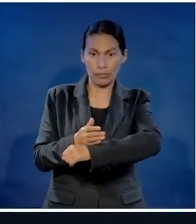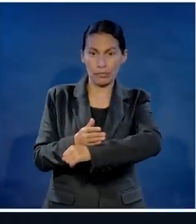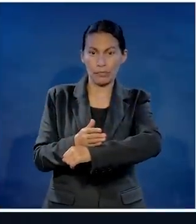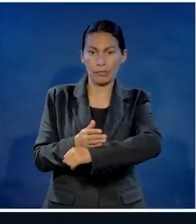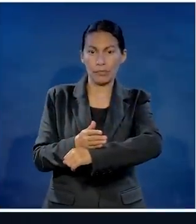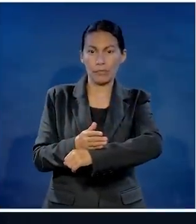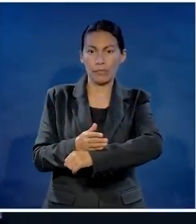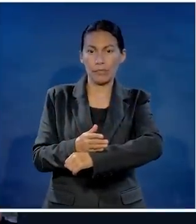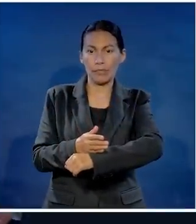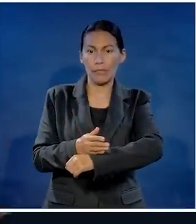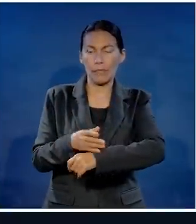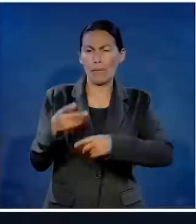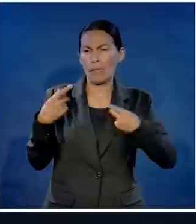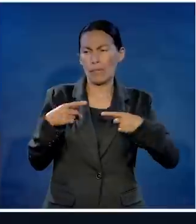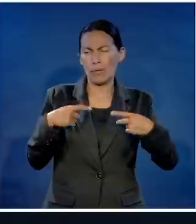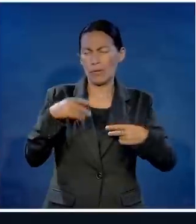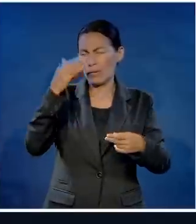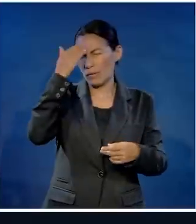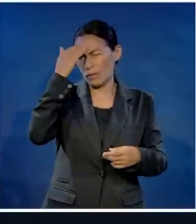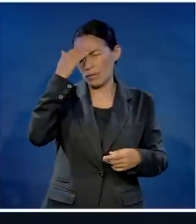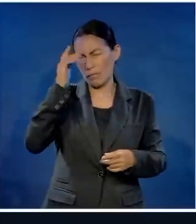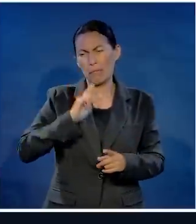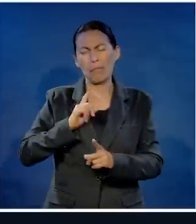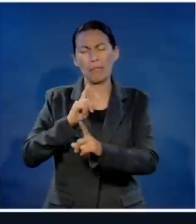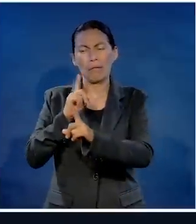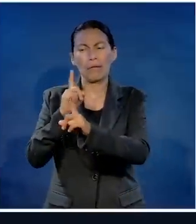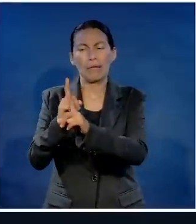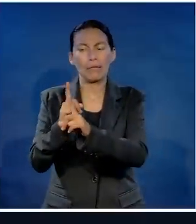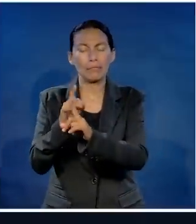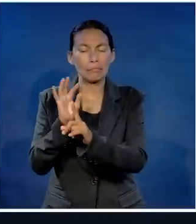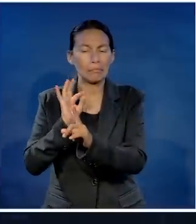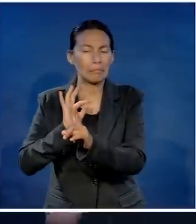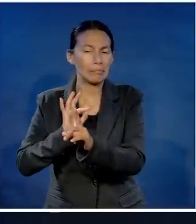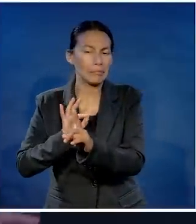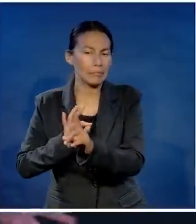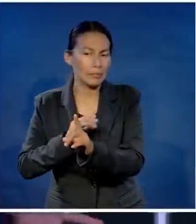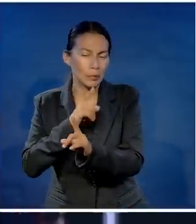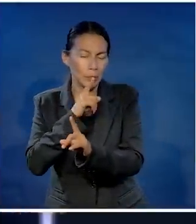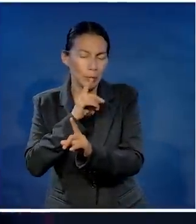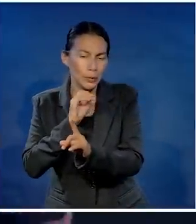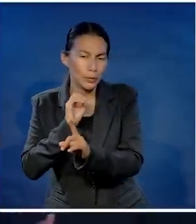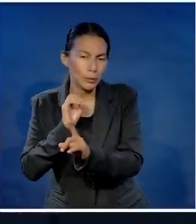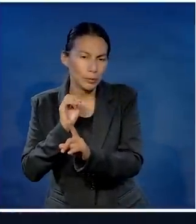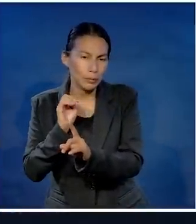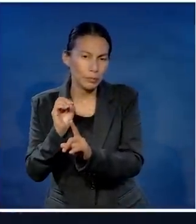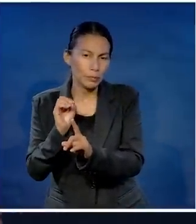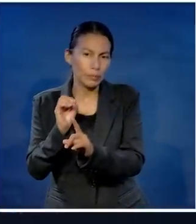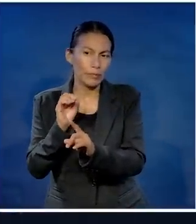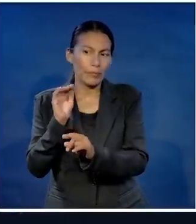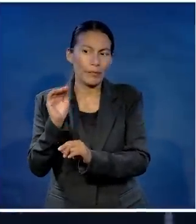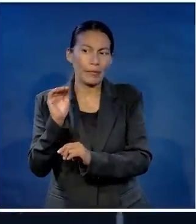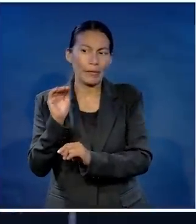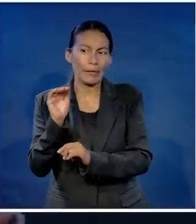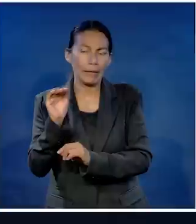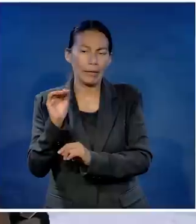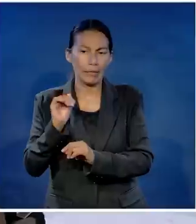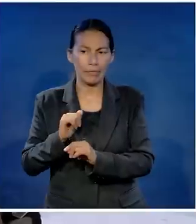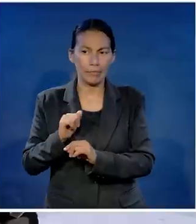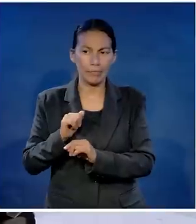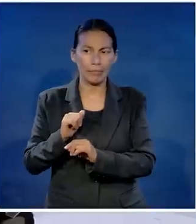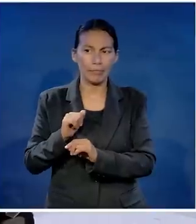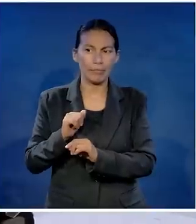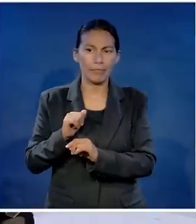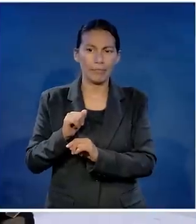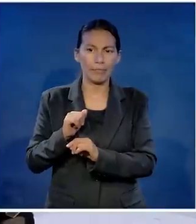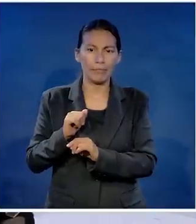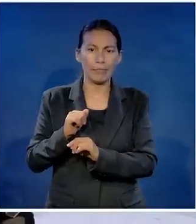amigo ese fue mi error un compañero un conocido y aquí soy me le acerco despistadamente le digo